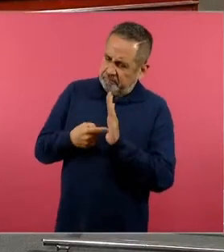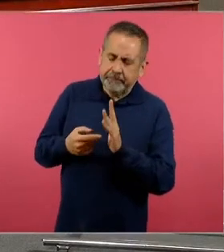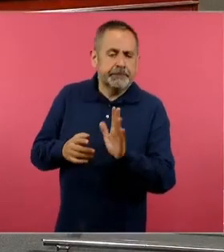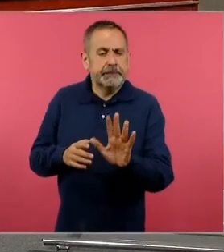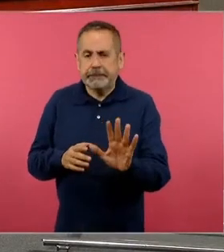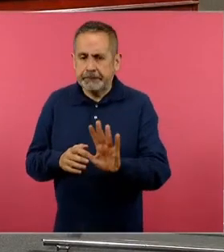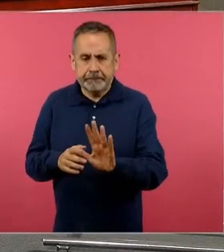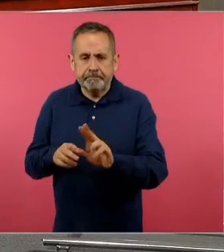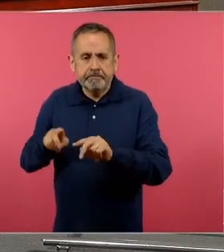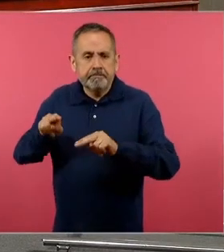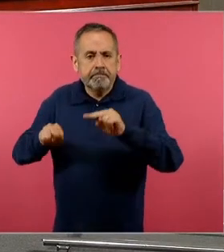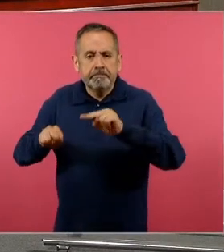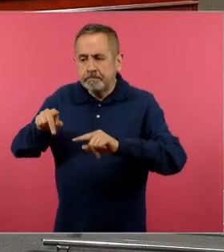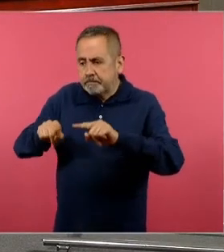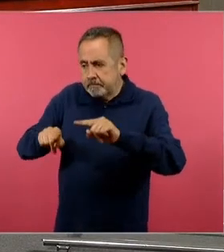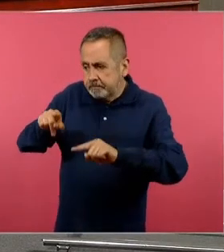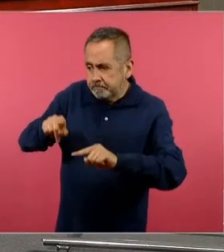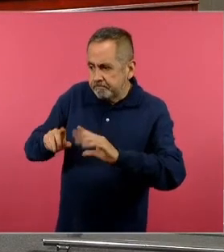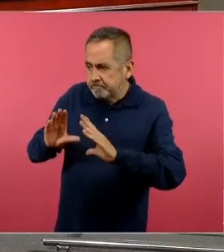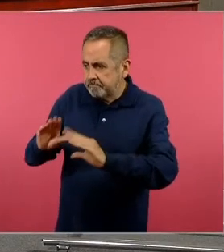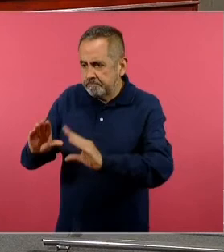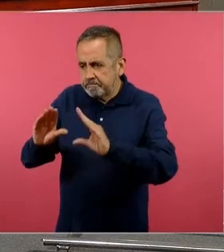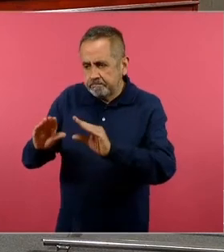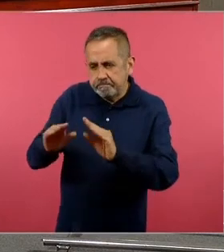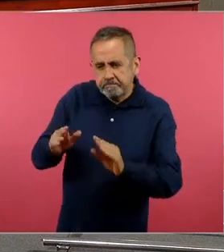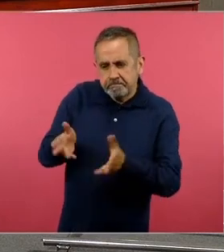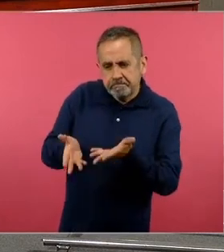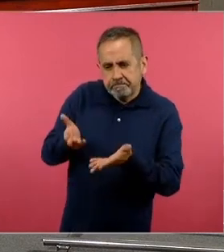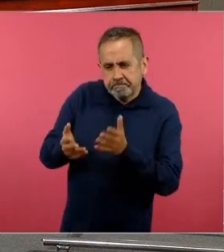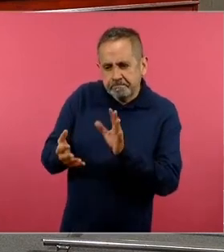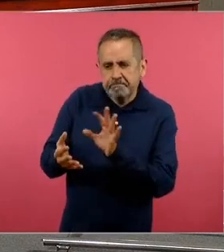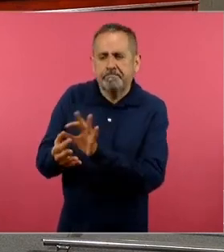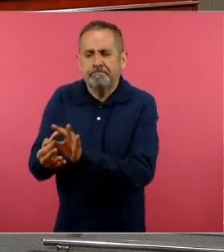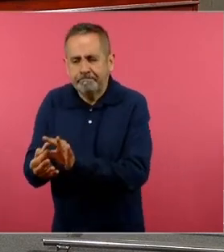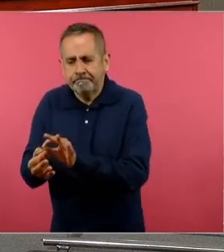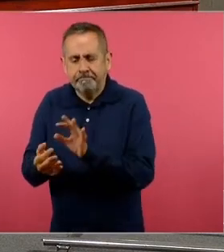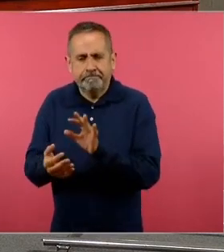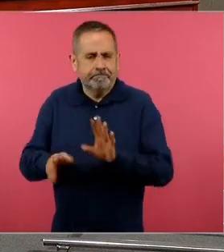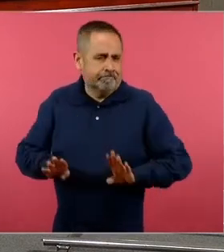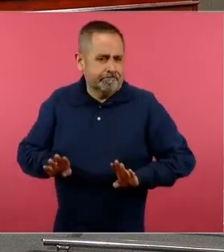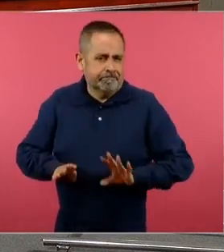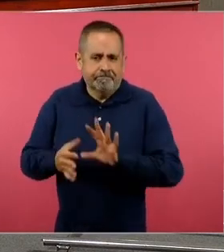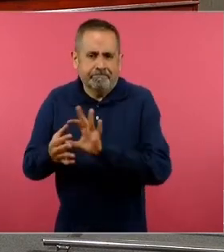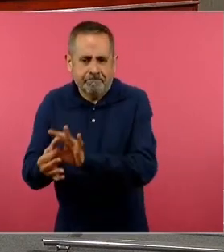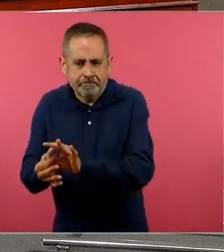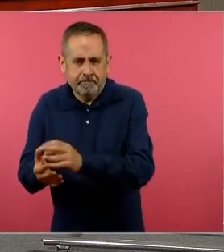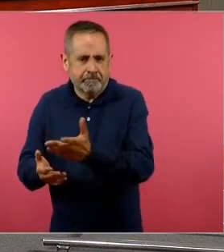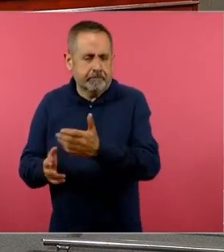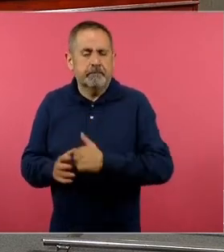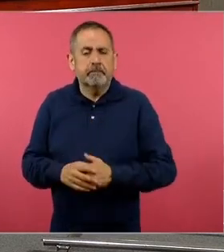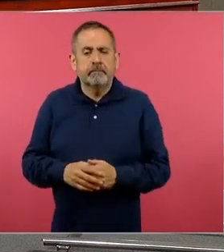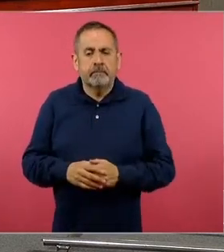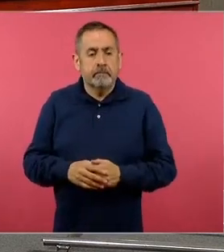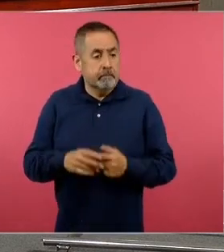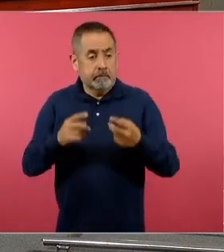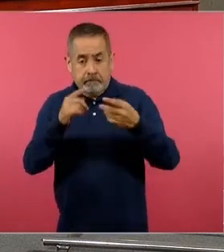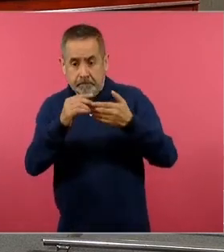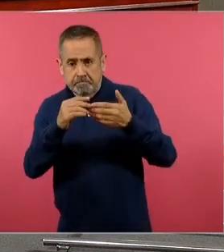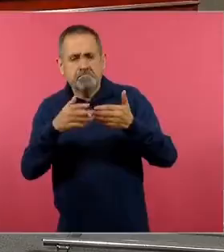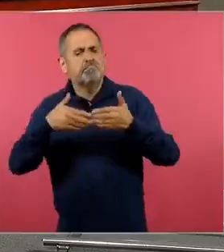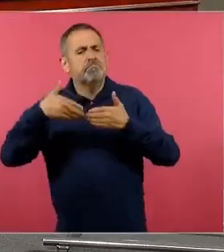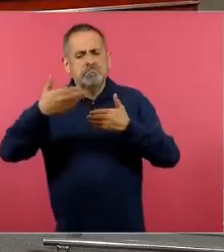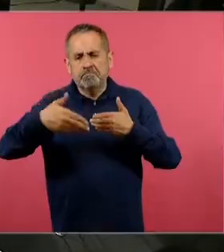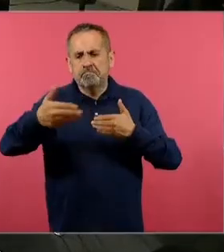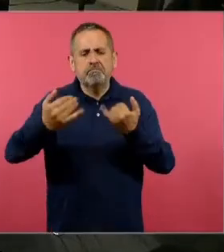Entonces, en este caso, en estas dos columnas y así lo van a encontrar tanto para los siguientes fases en